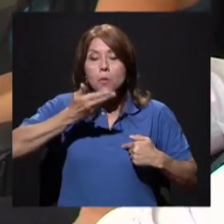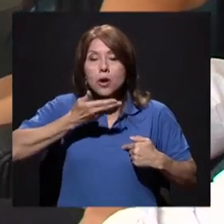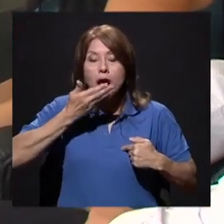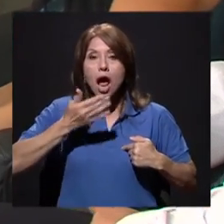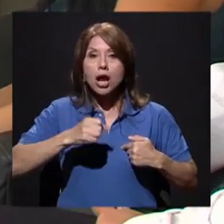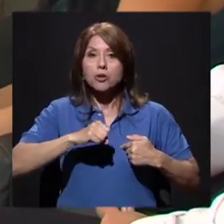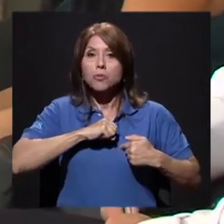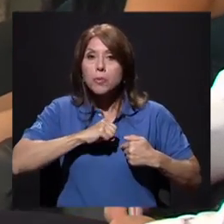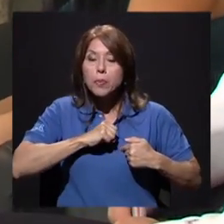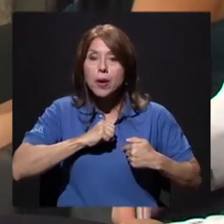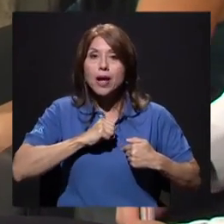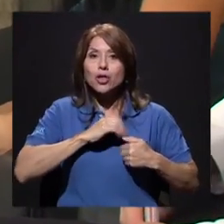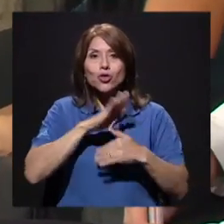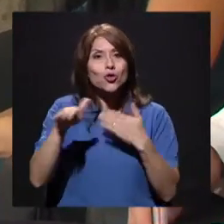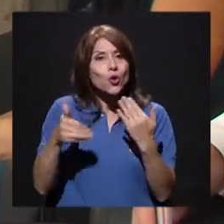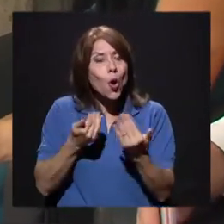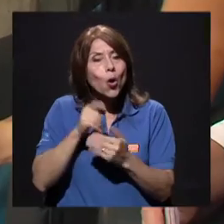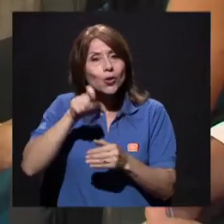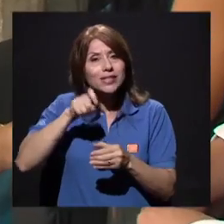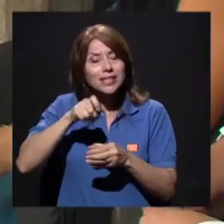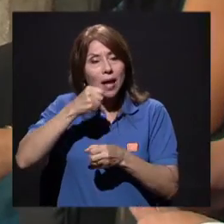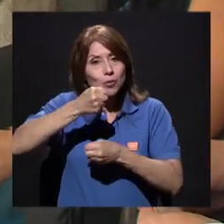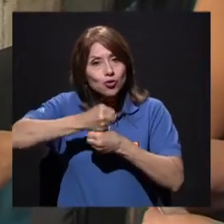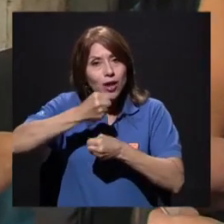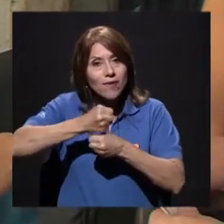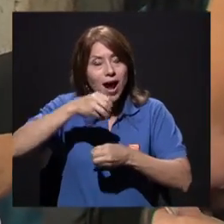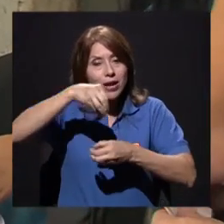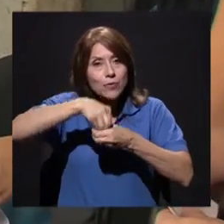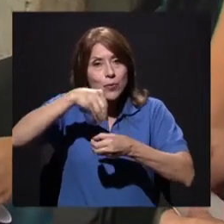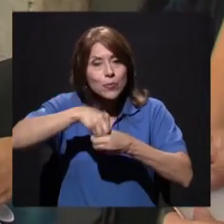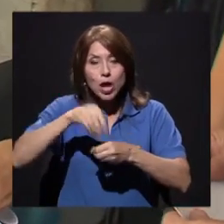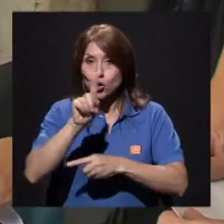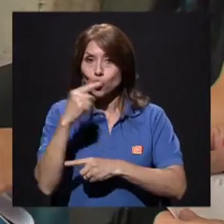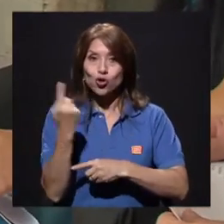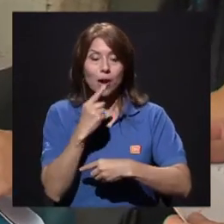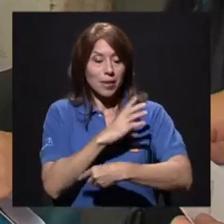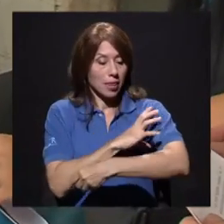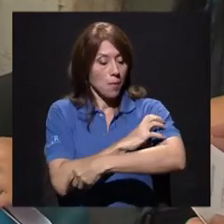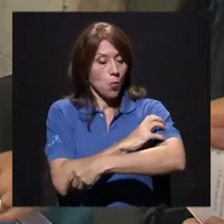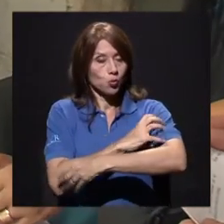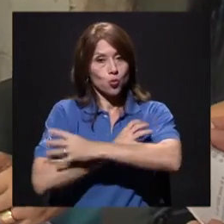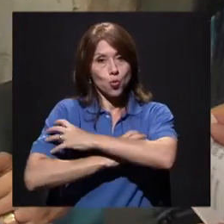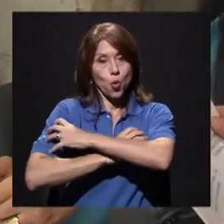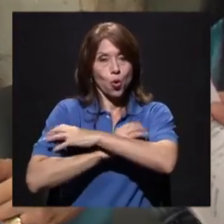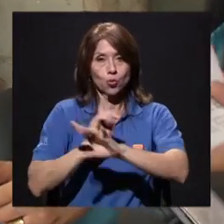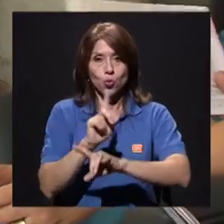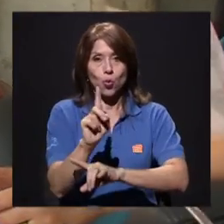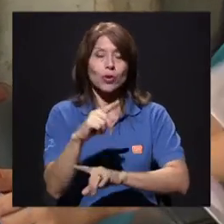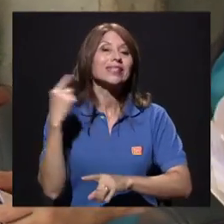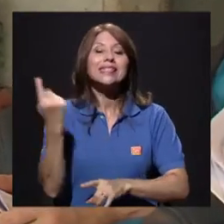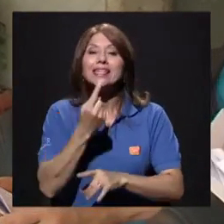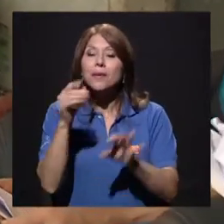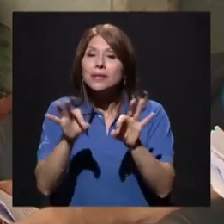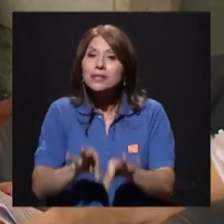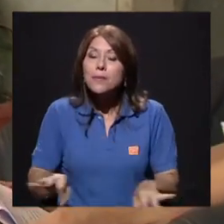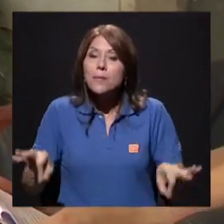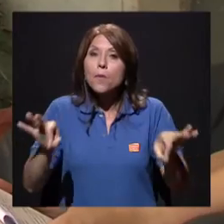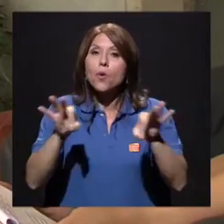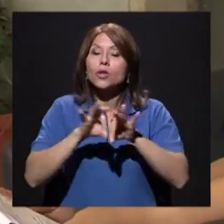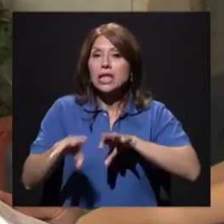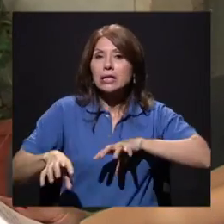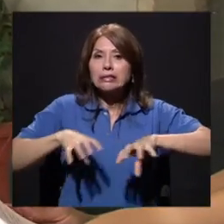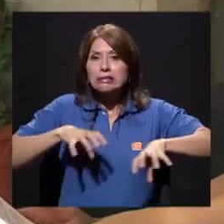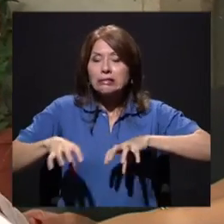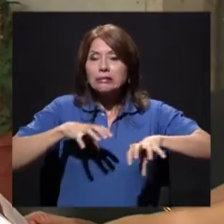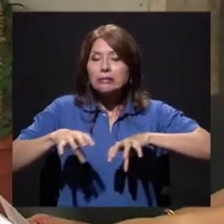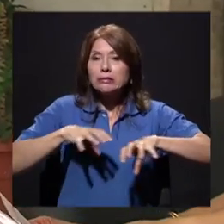Todos estos necesitamos trabajarlo, no es solo la parte muscular. Entonces, yo les recomiendo que siempre es importante hacer trabajo cardio.